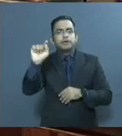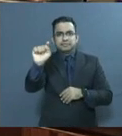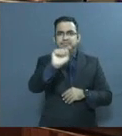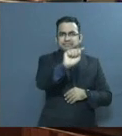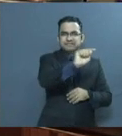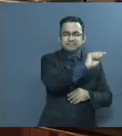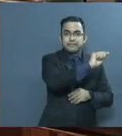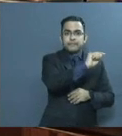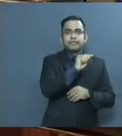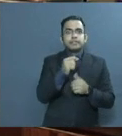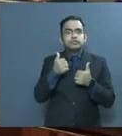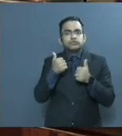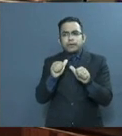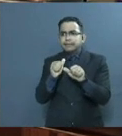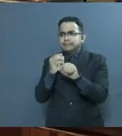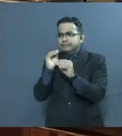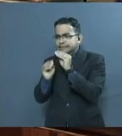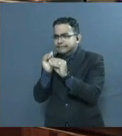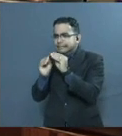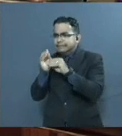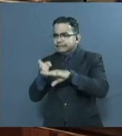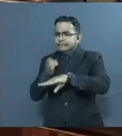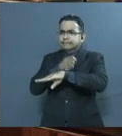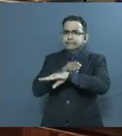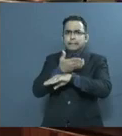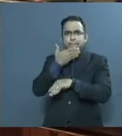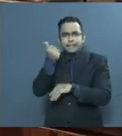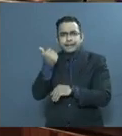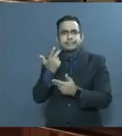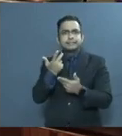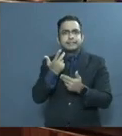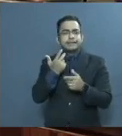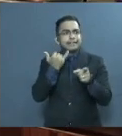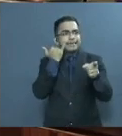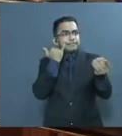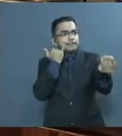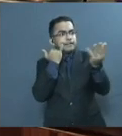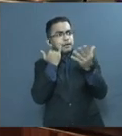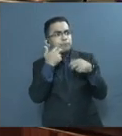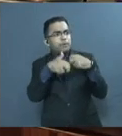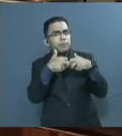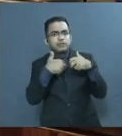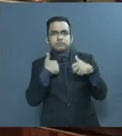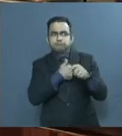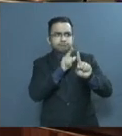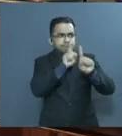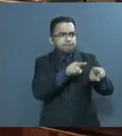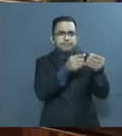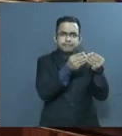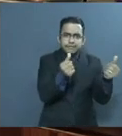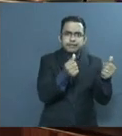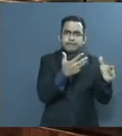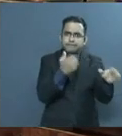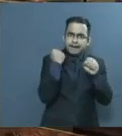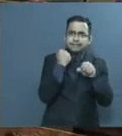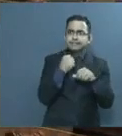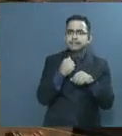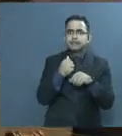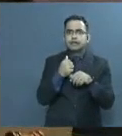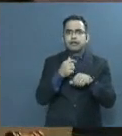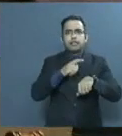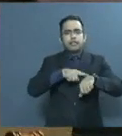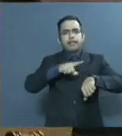fortaleciendo las áreas, mejorando la calidad y el plazo de las respuestas, agilizando procesos y reduciendo trabas.